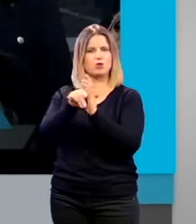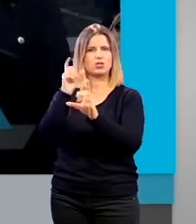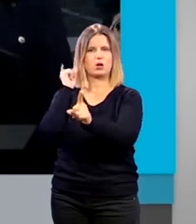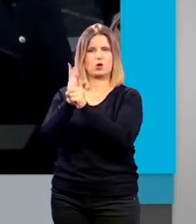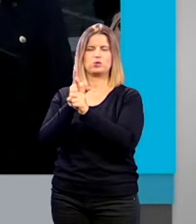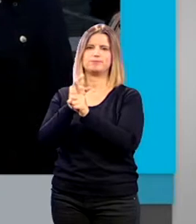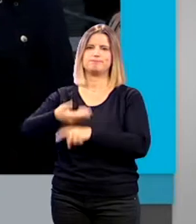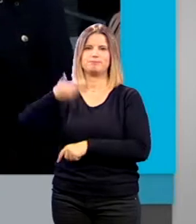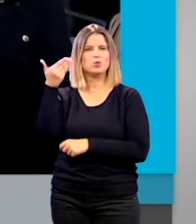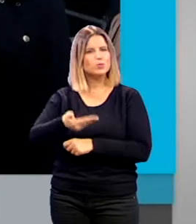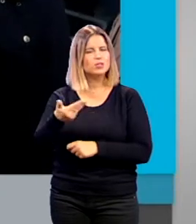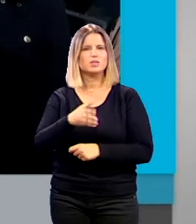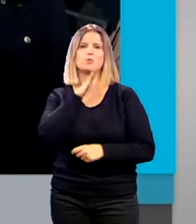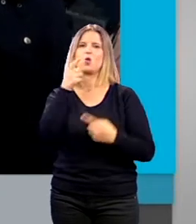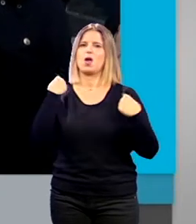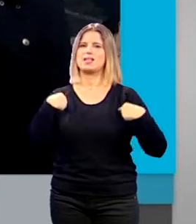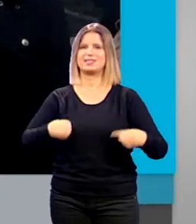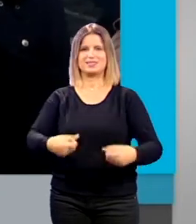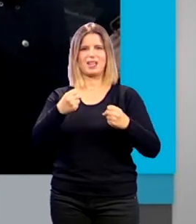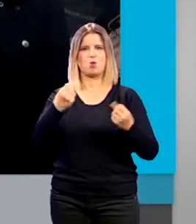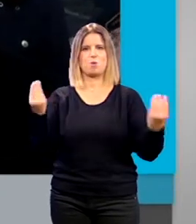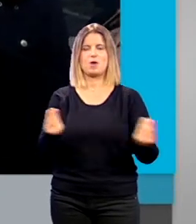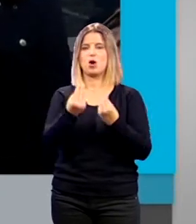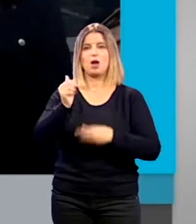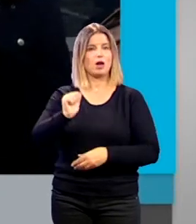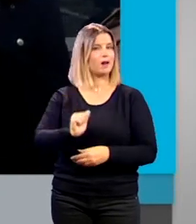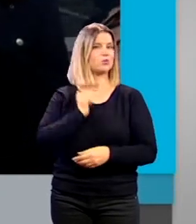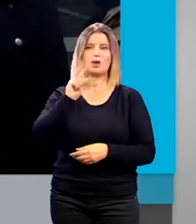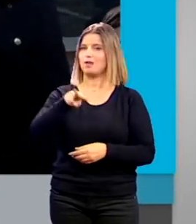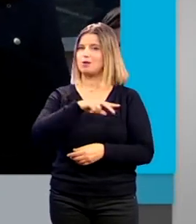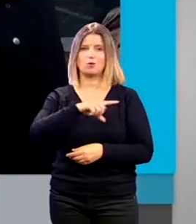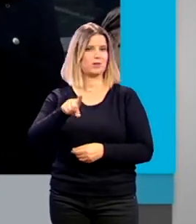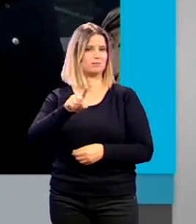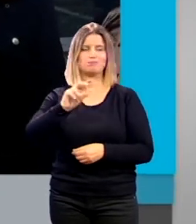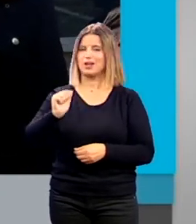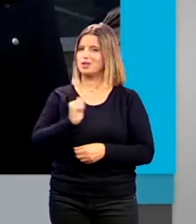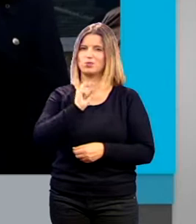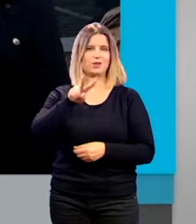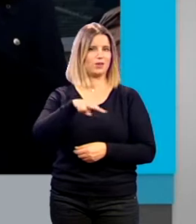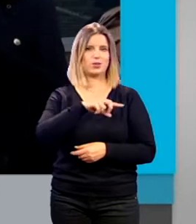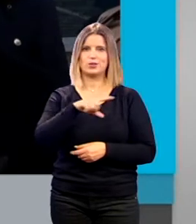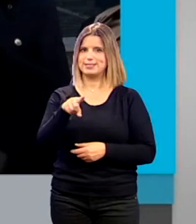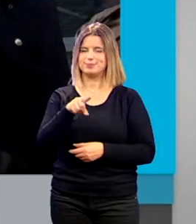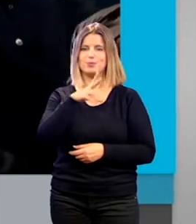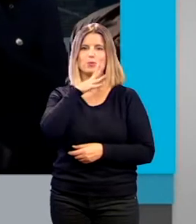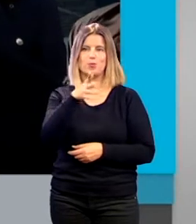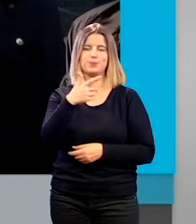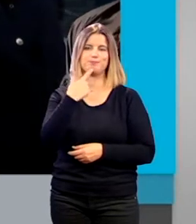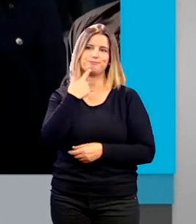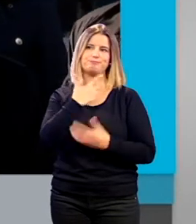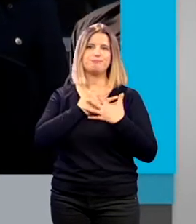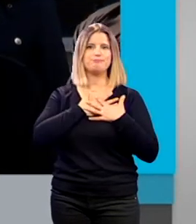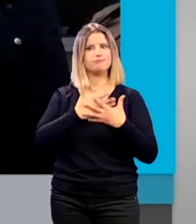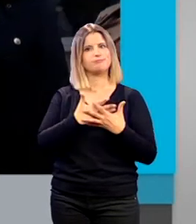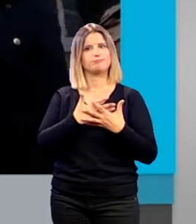importante como es el desarrollo sanitario no es casualidad no es casualidad ni mucho menos el que se niegue la voluntad